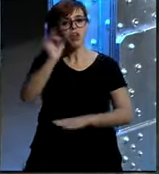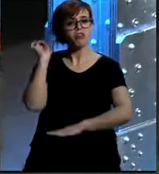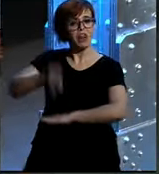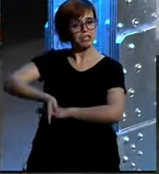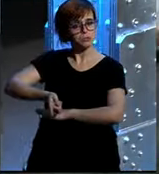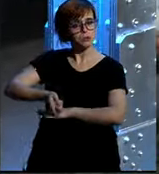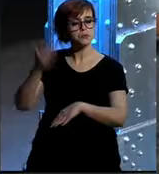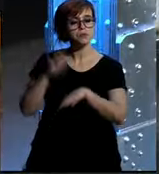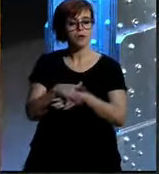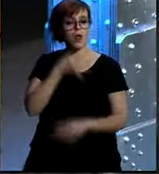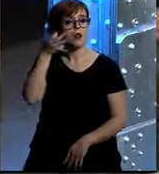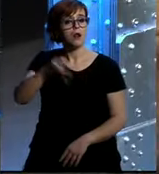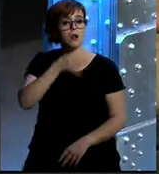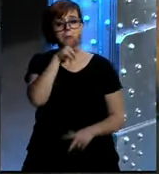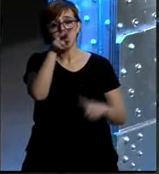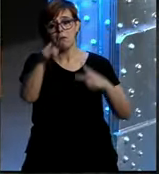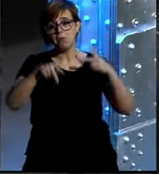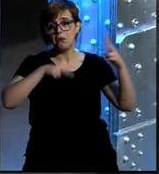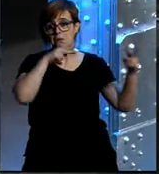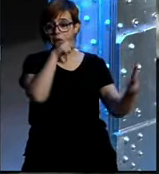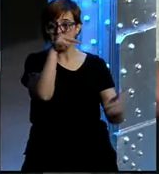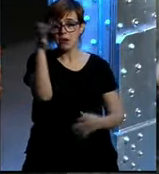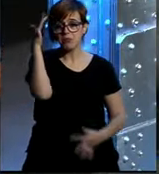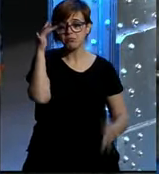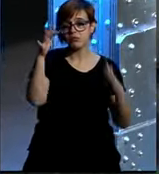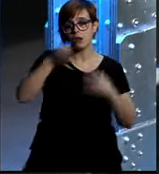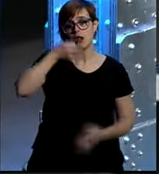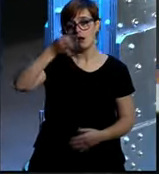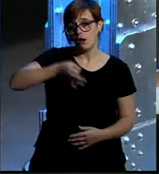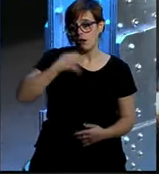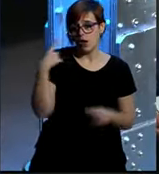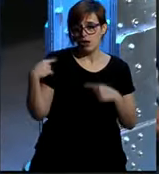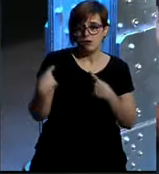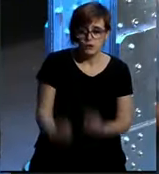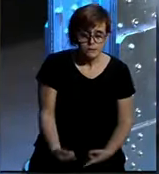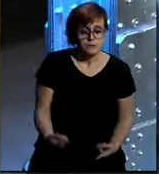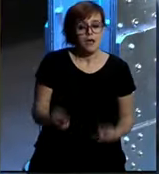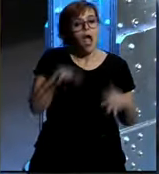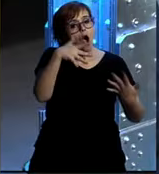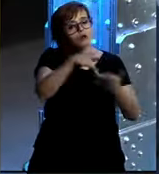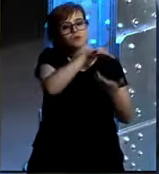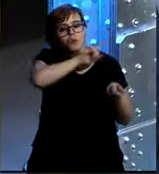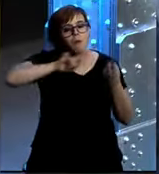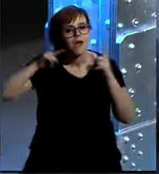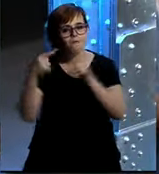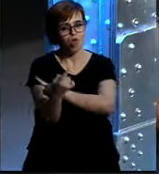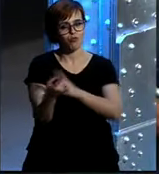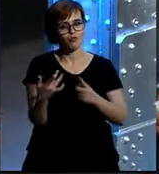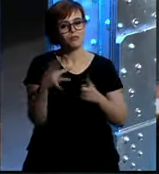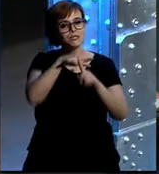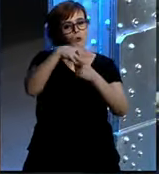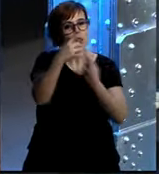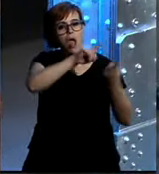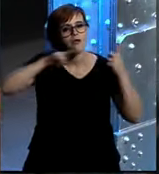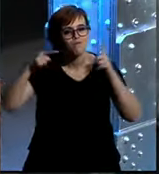escucha simplemente dice y parlotea y da su speech tradicional ahora ese cambio de circunstancias